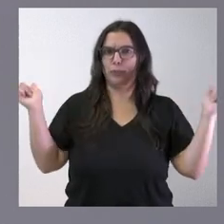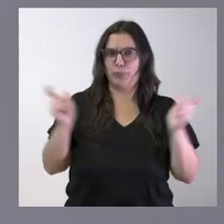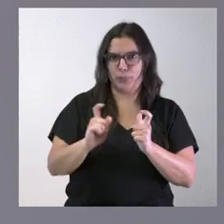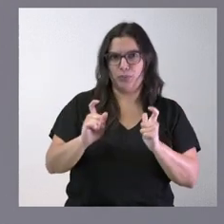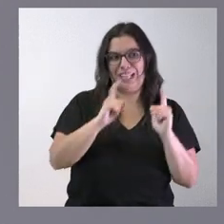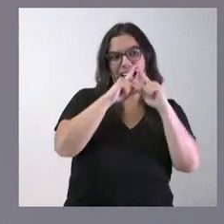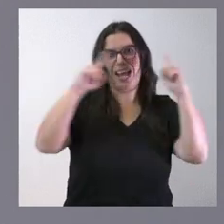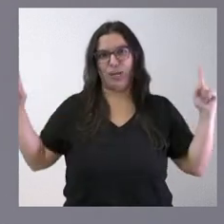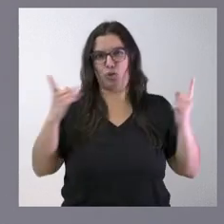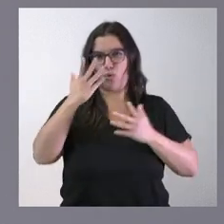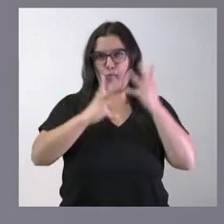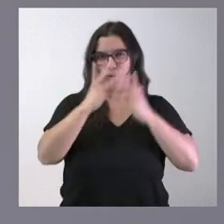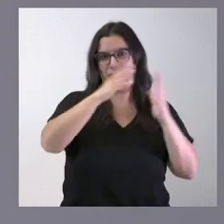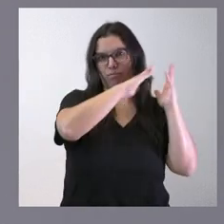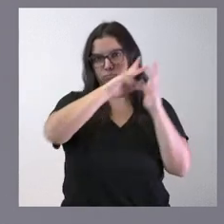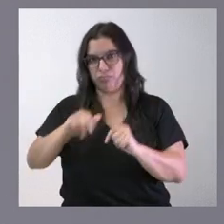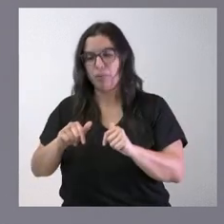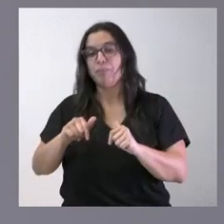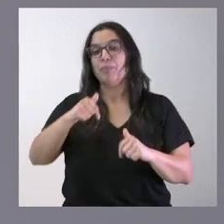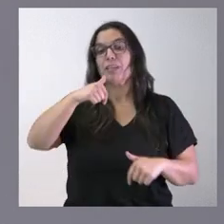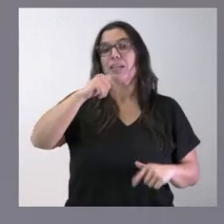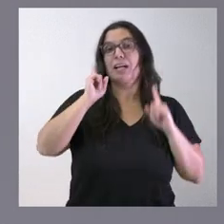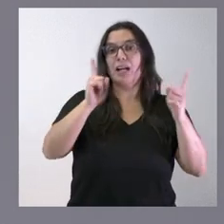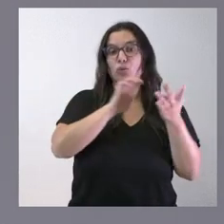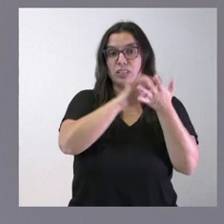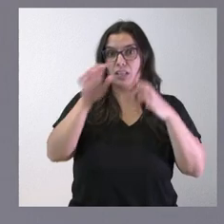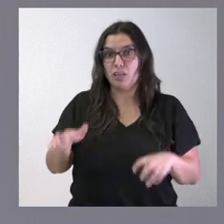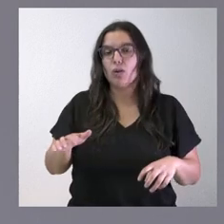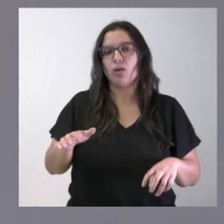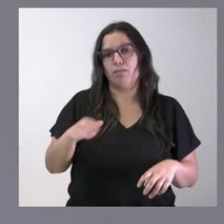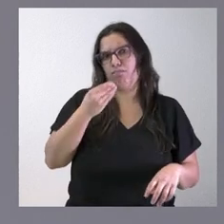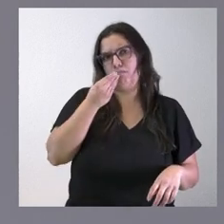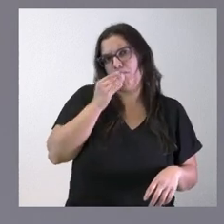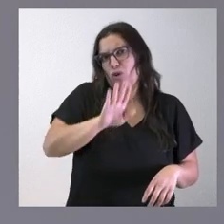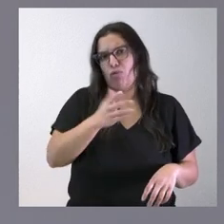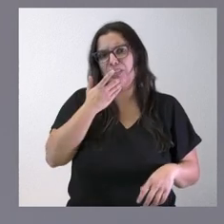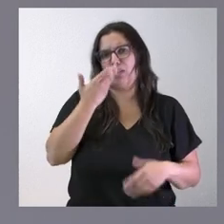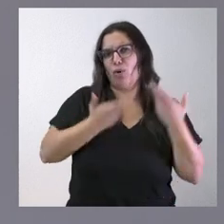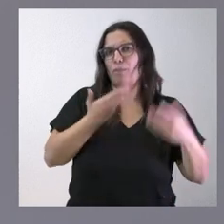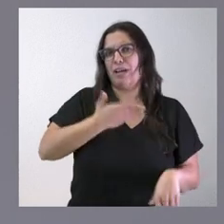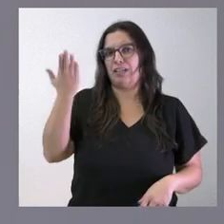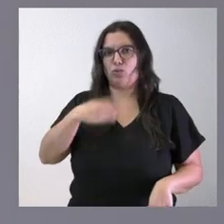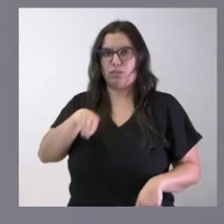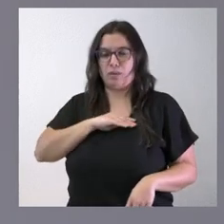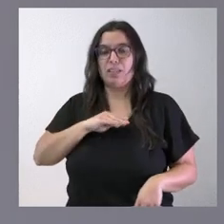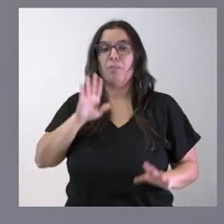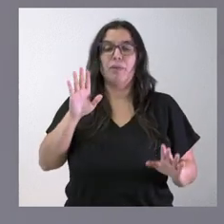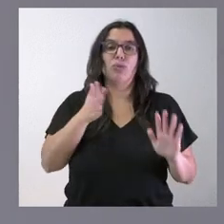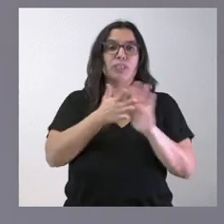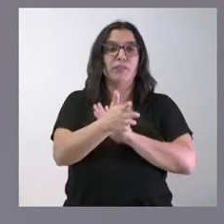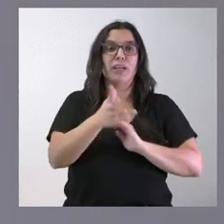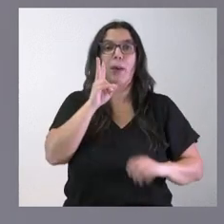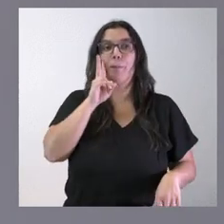paro, que esta tasa interanual en el caso de Castilla y León, de disminución del paro, es claramente mejor que la del conjunto nacional. Pero esto no nos hace ver